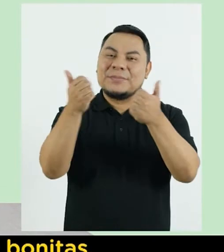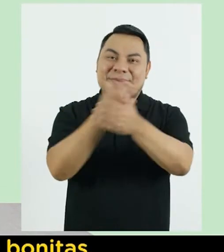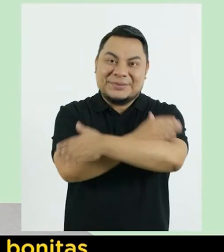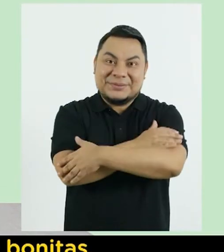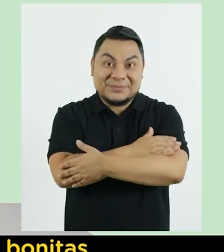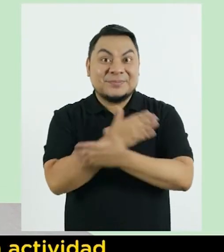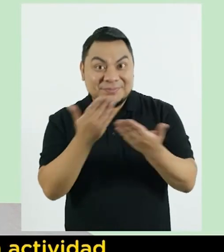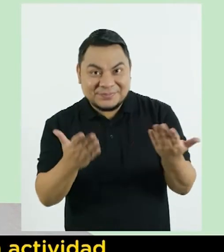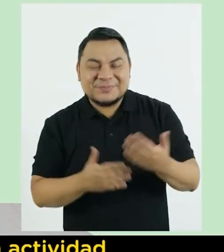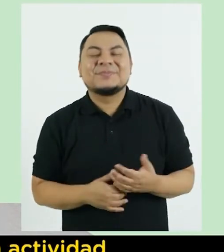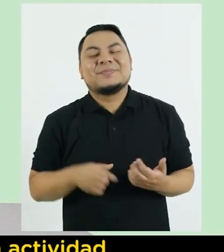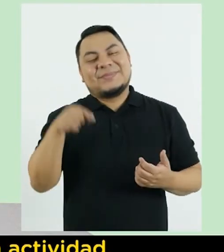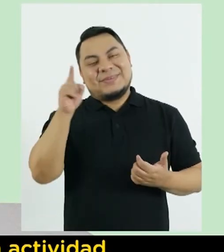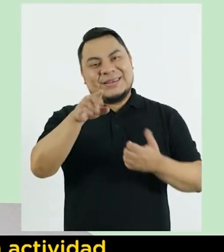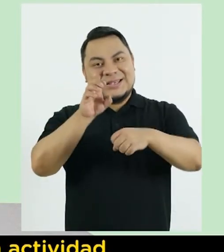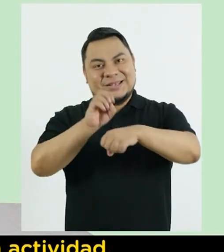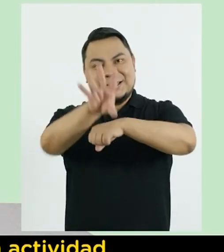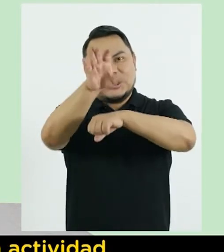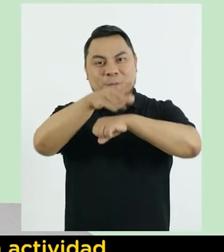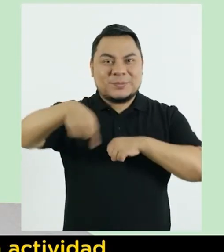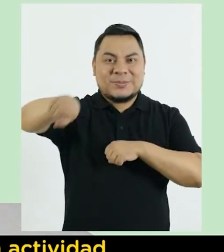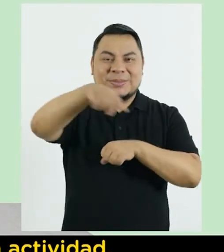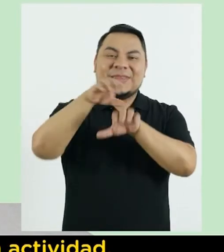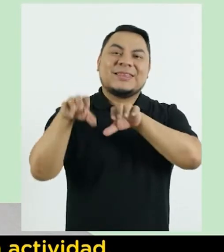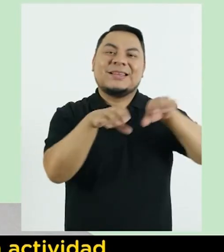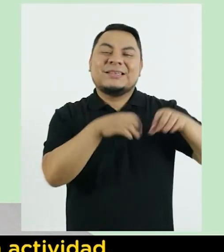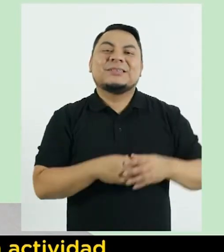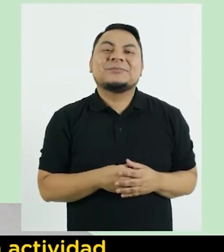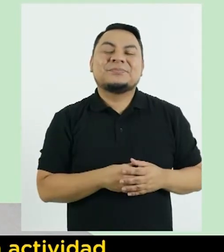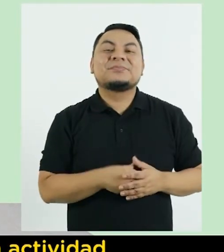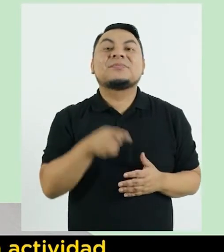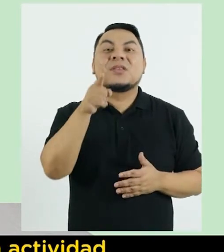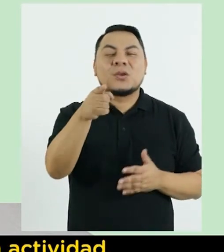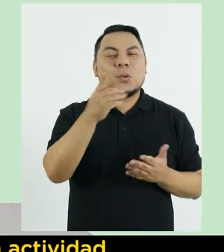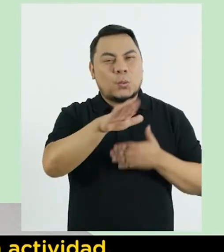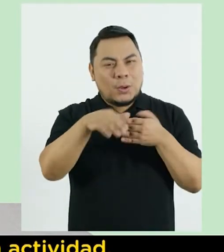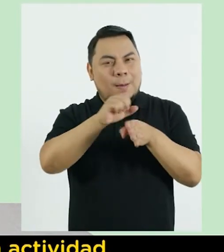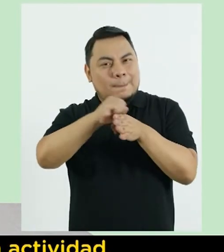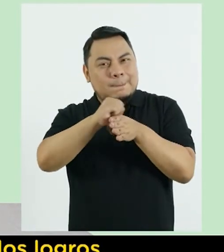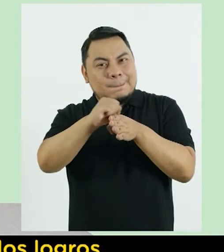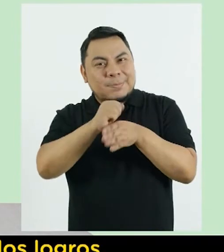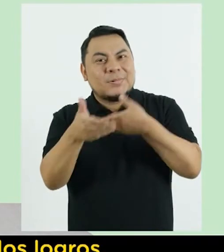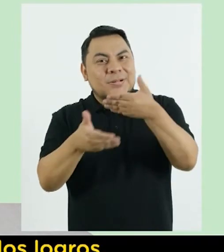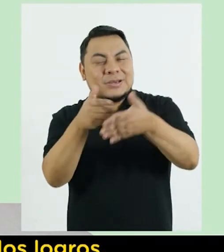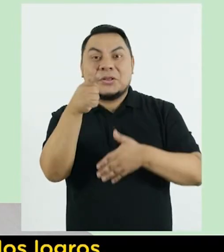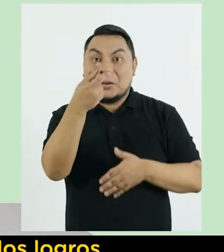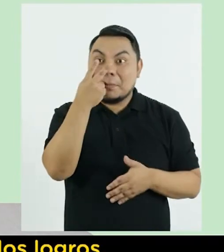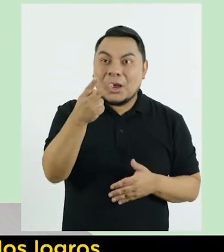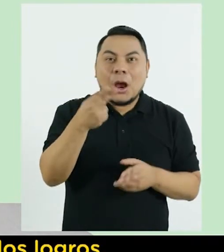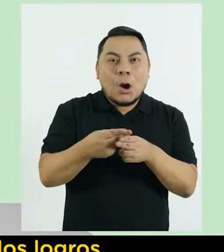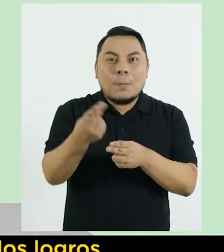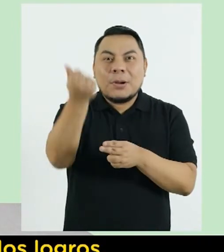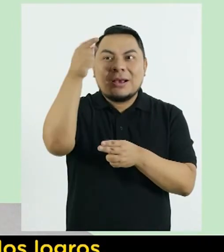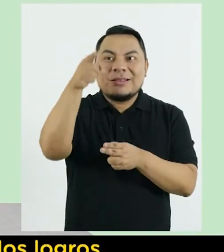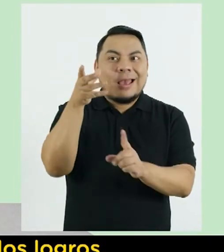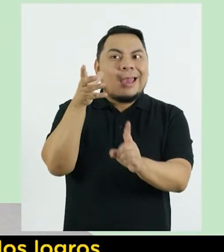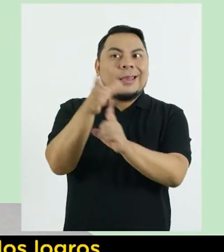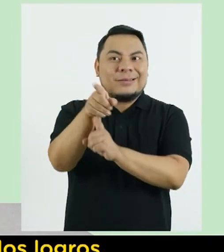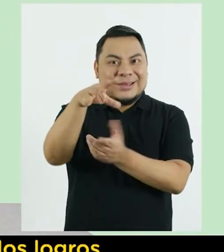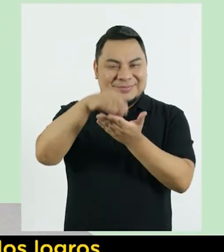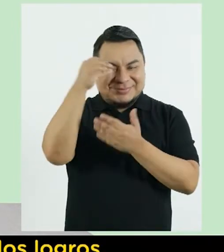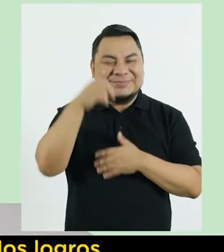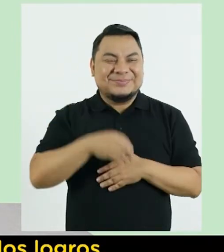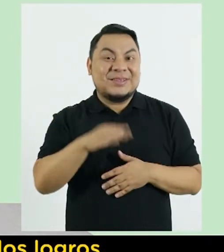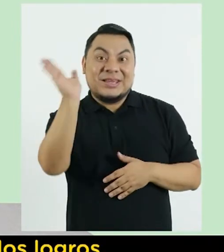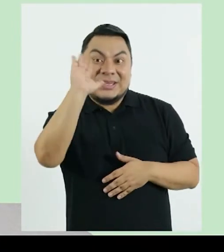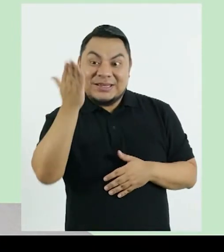bonitas Estas fueron las recomendaciones para esta actividad Pónganlas en práctica y verán muy